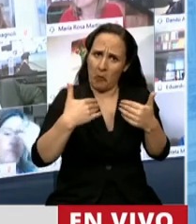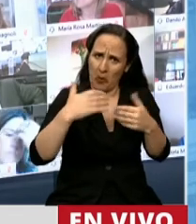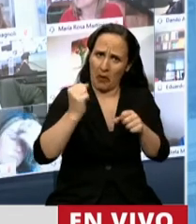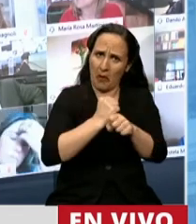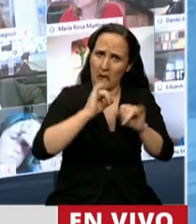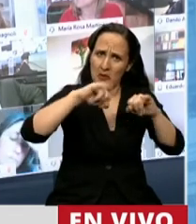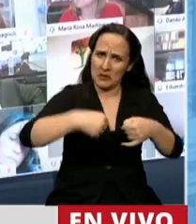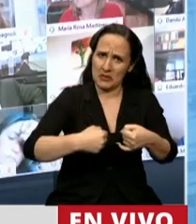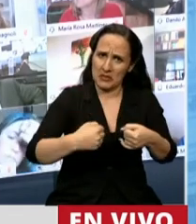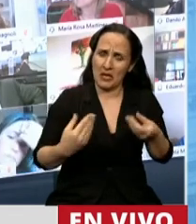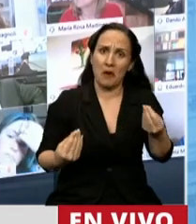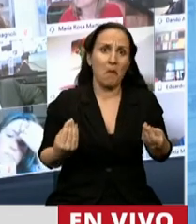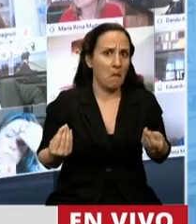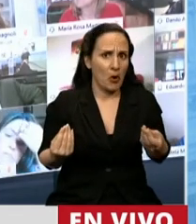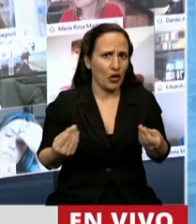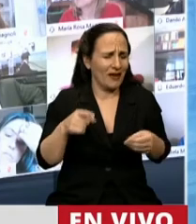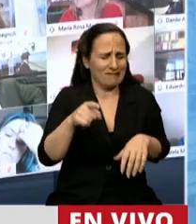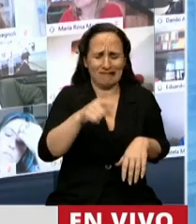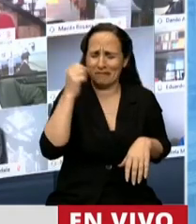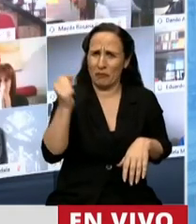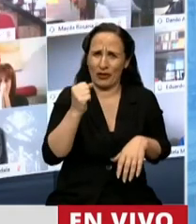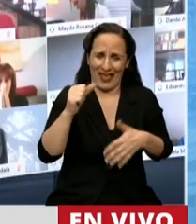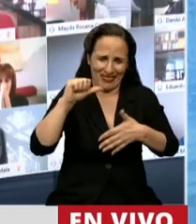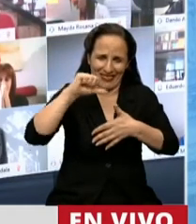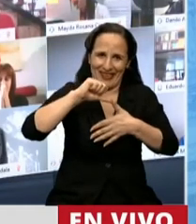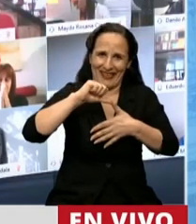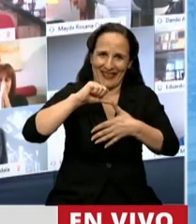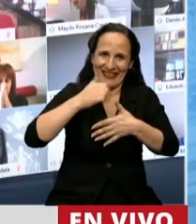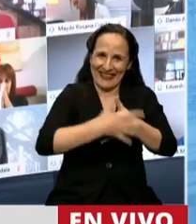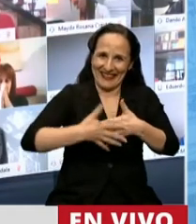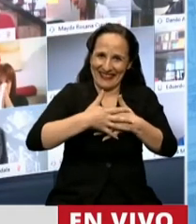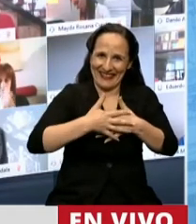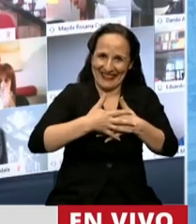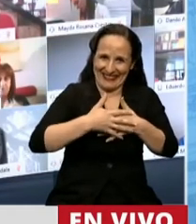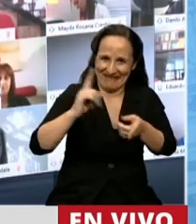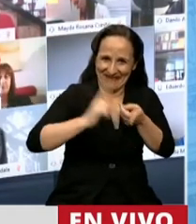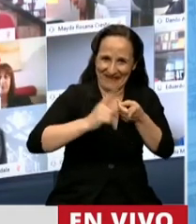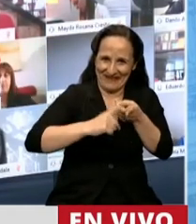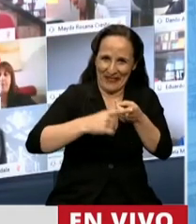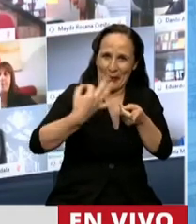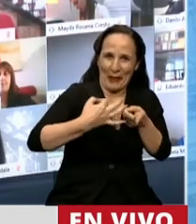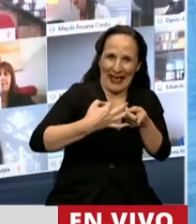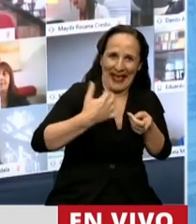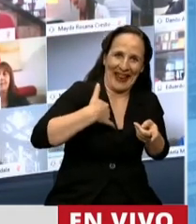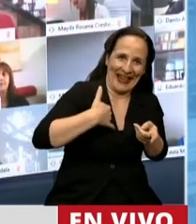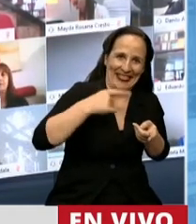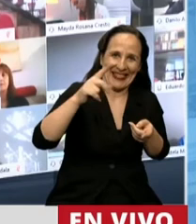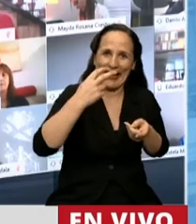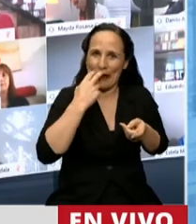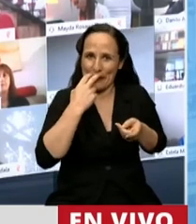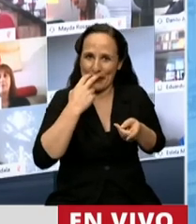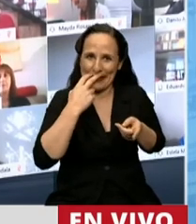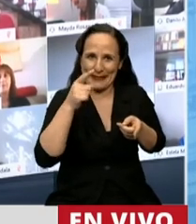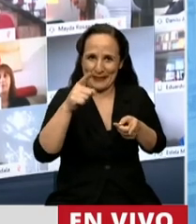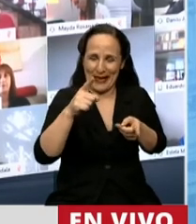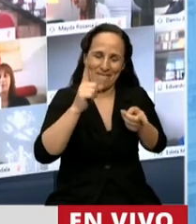concrete, porque es de máximo interés geopolítico para la República Argentina tener las mejores